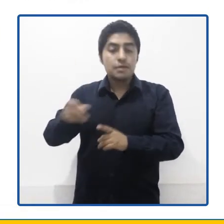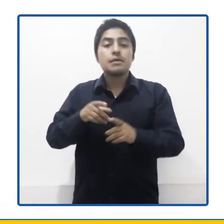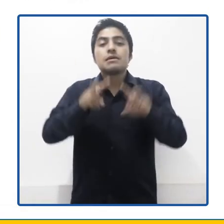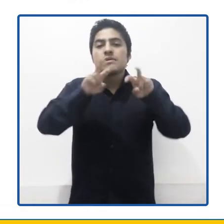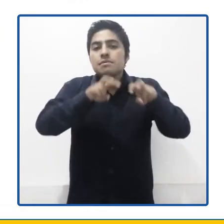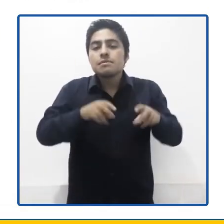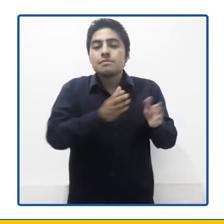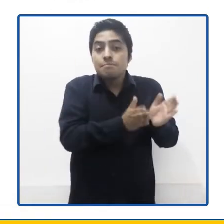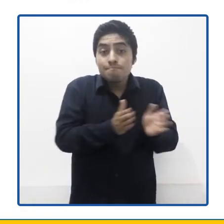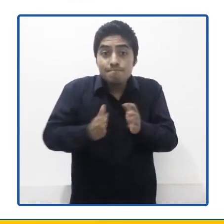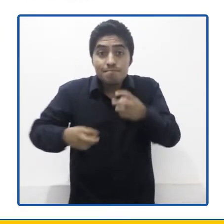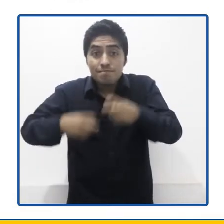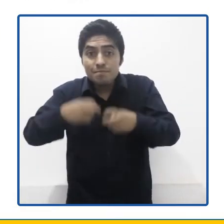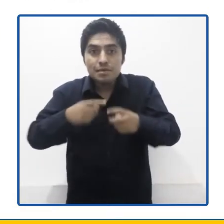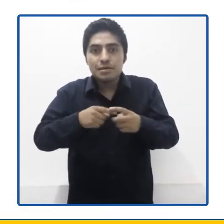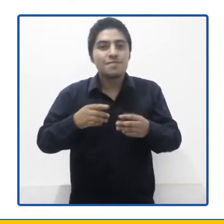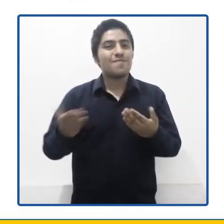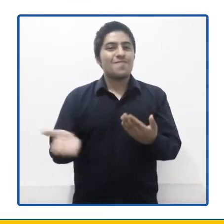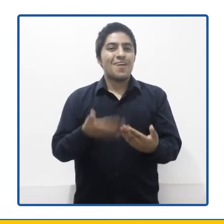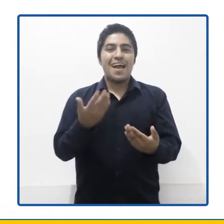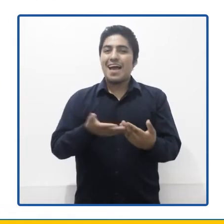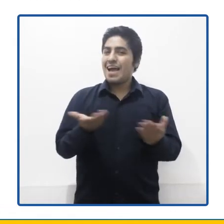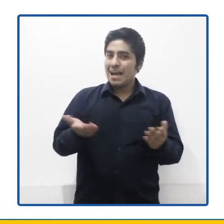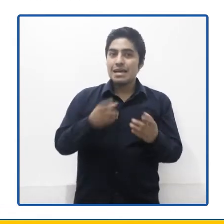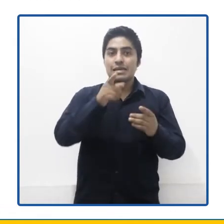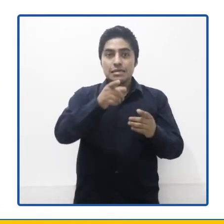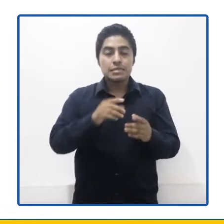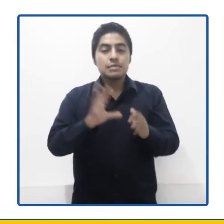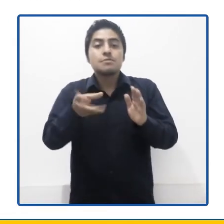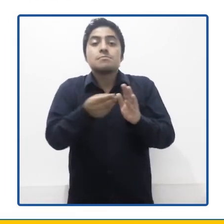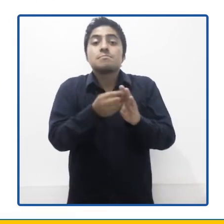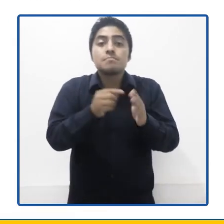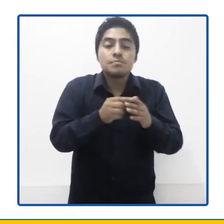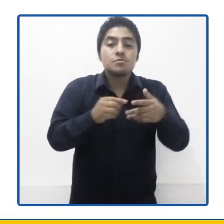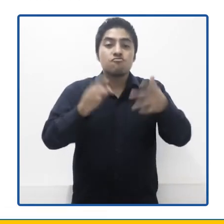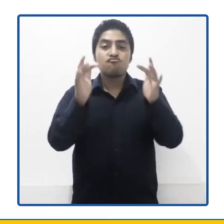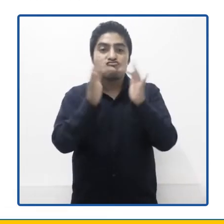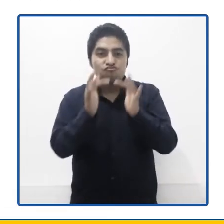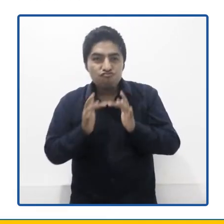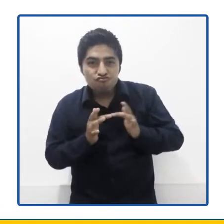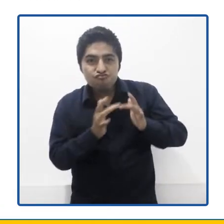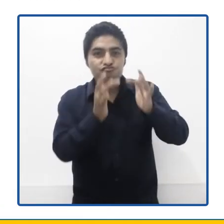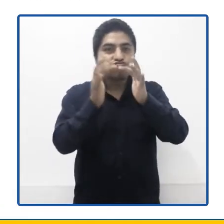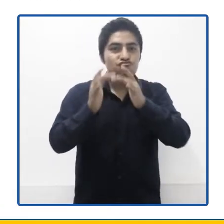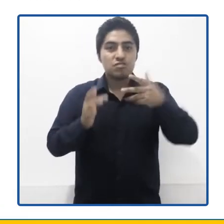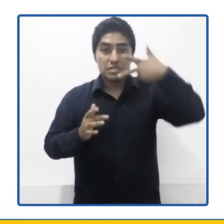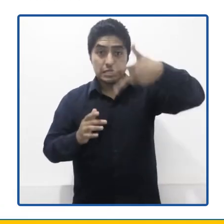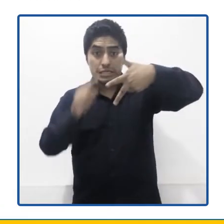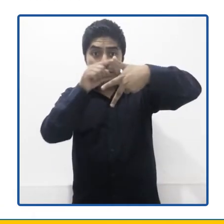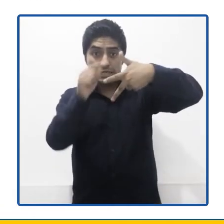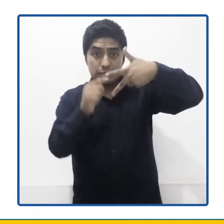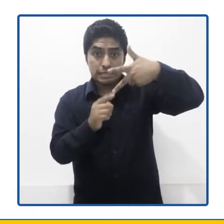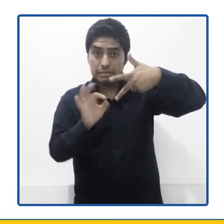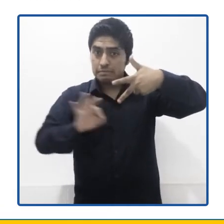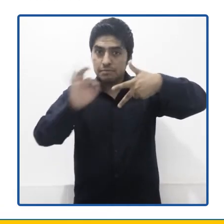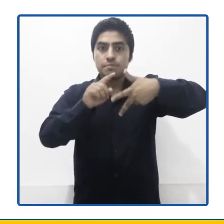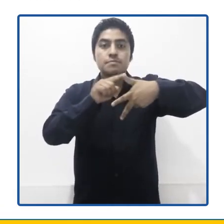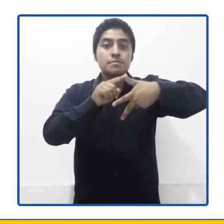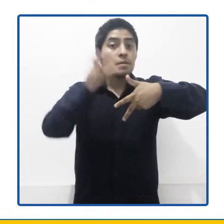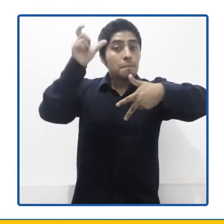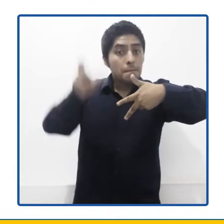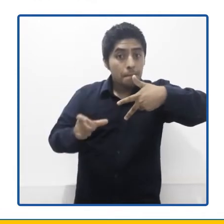estructura de los conflictos es simple y está conformada por la interacción de tres elementos fundamentales,